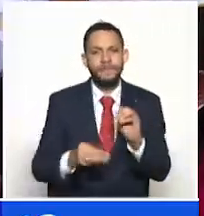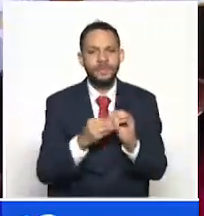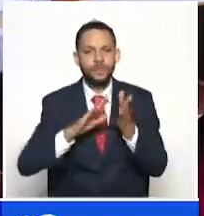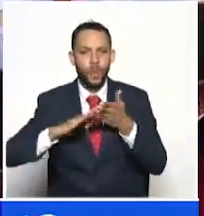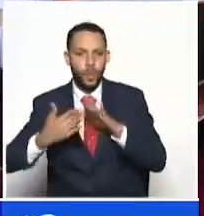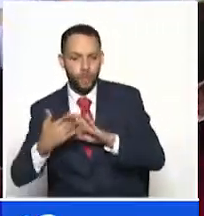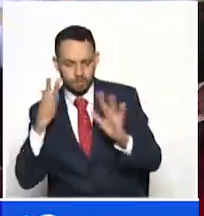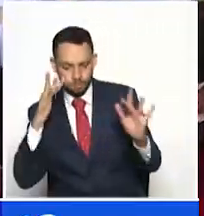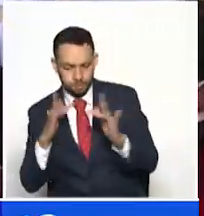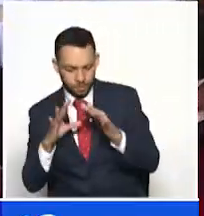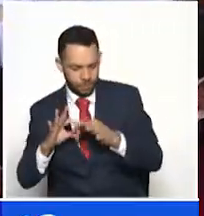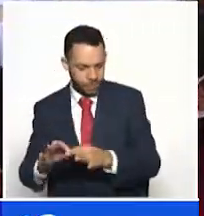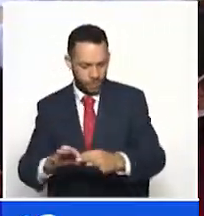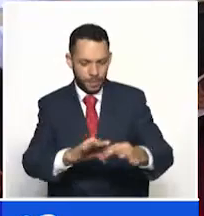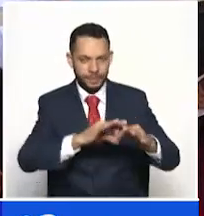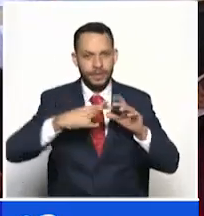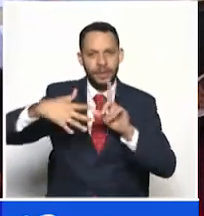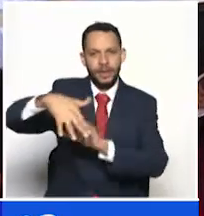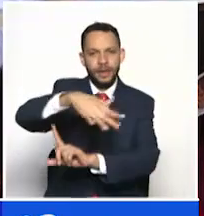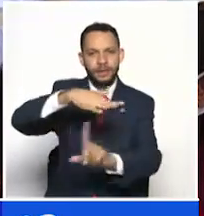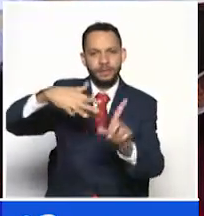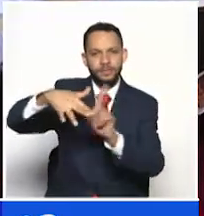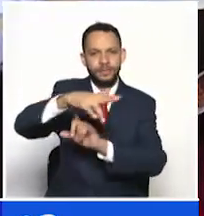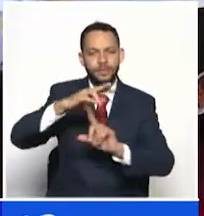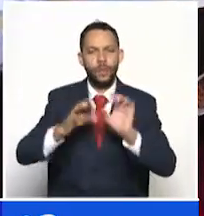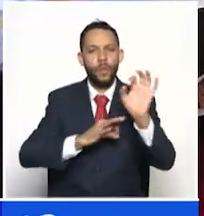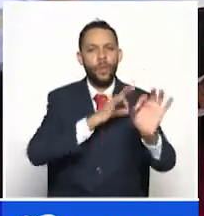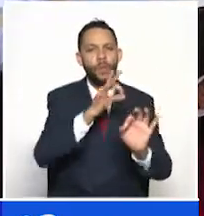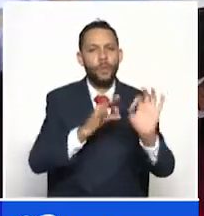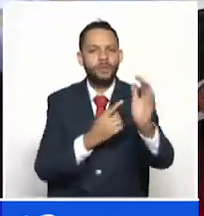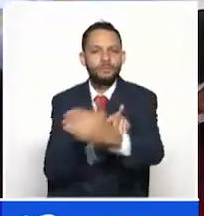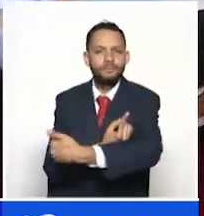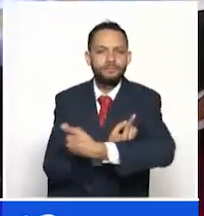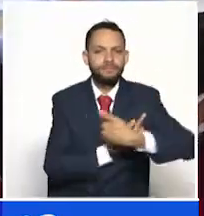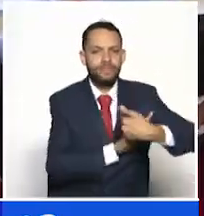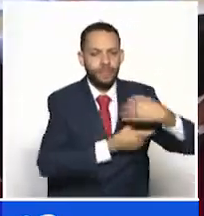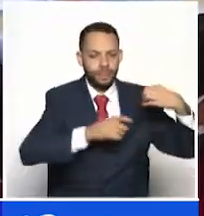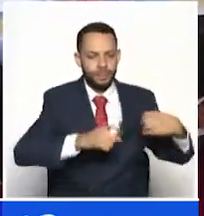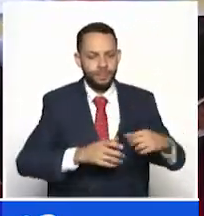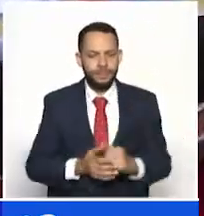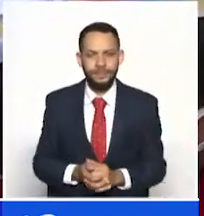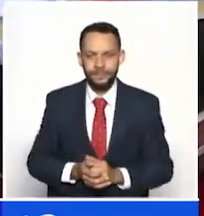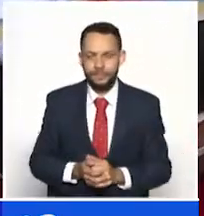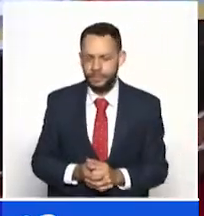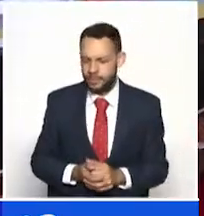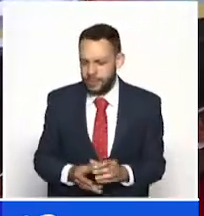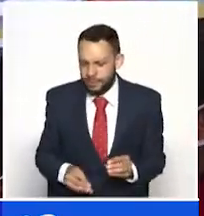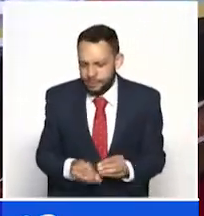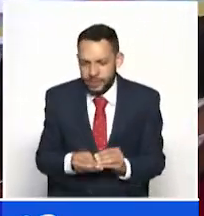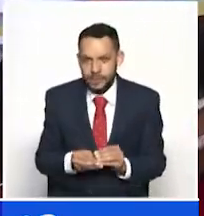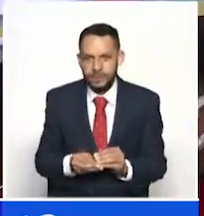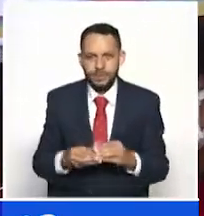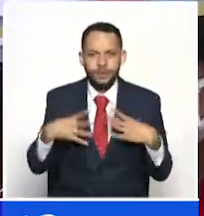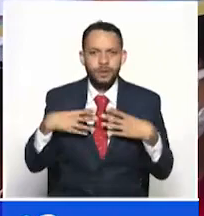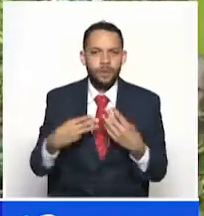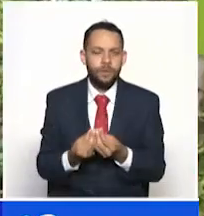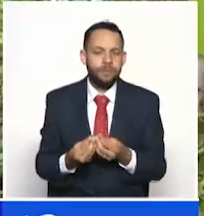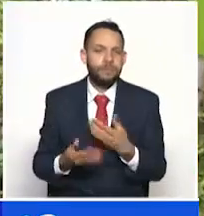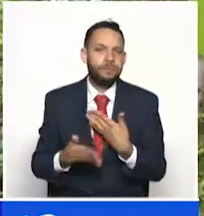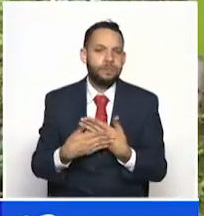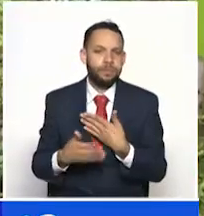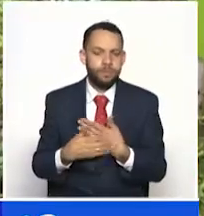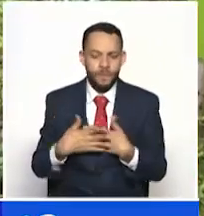de cómo se puede contribuir a la preservación del medio ambiente Un servicio a la comunidad es para nosotros gratamente